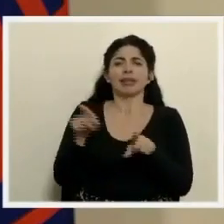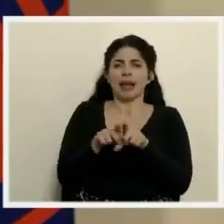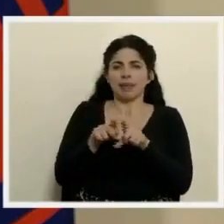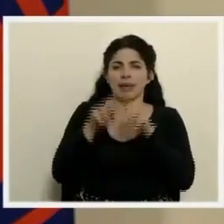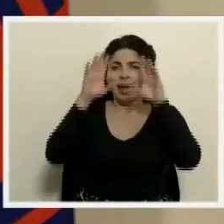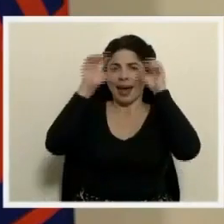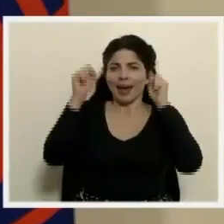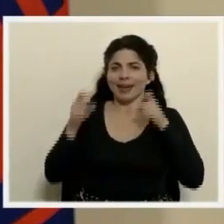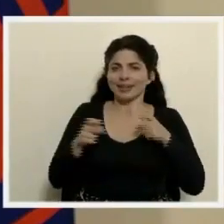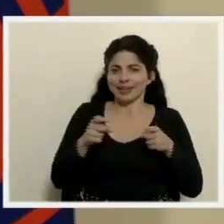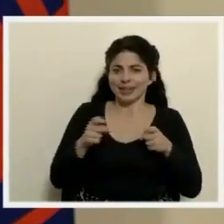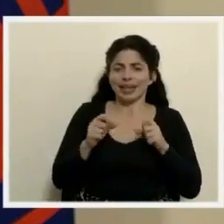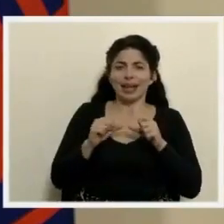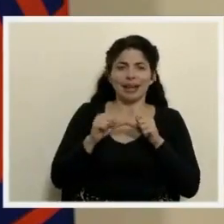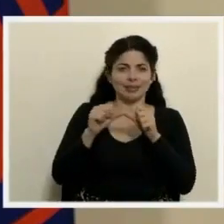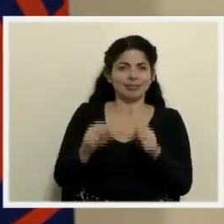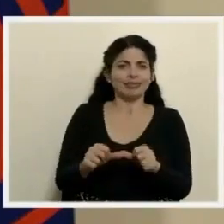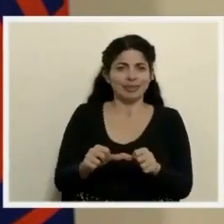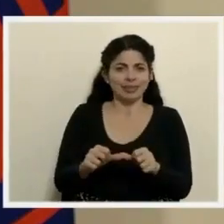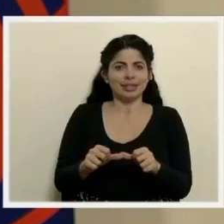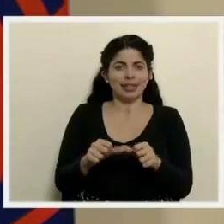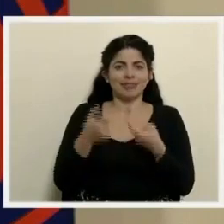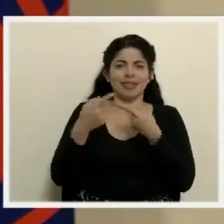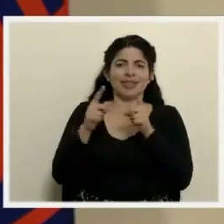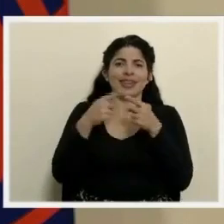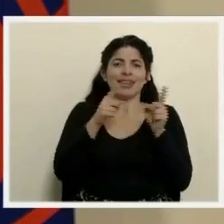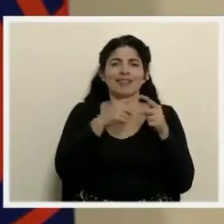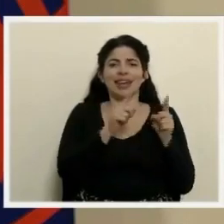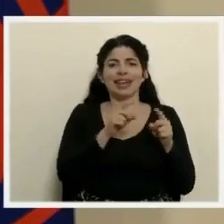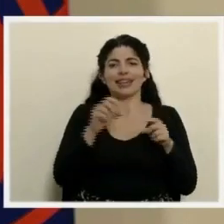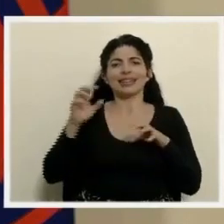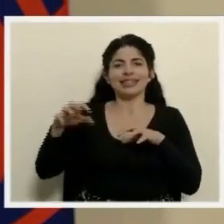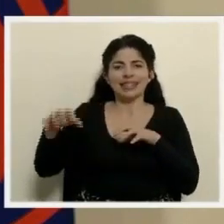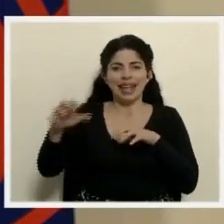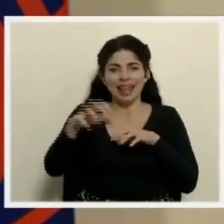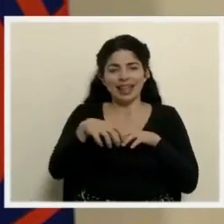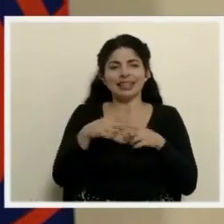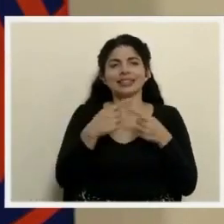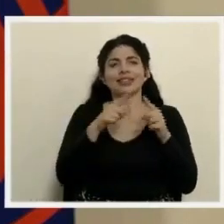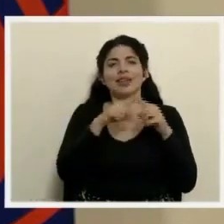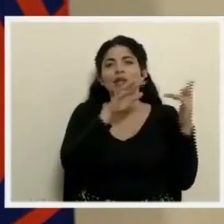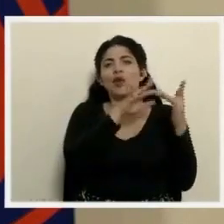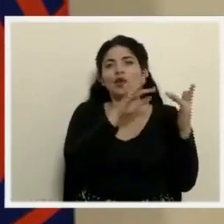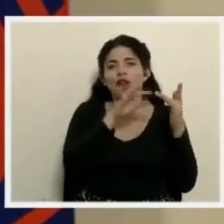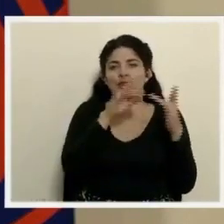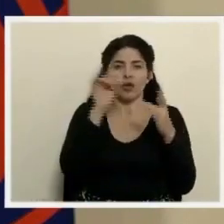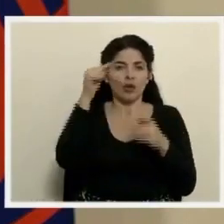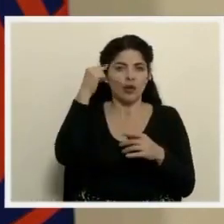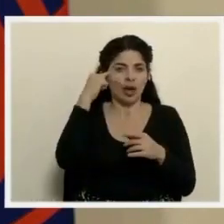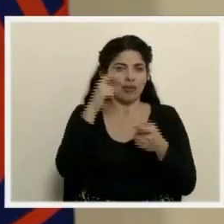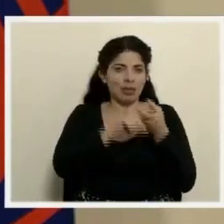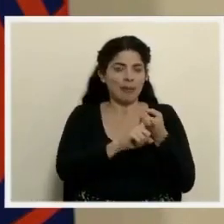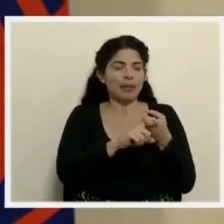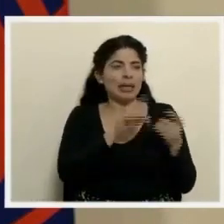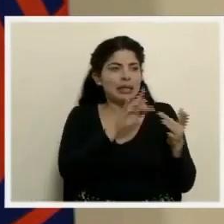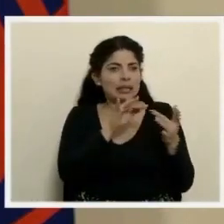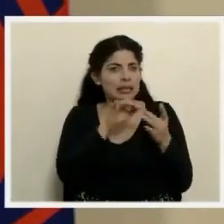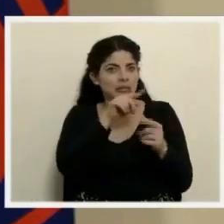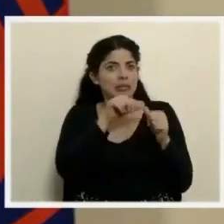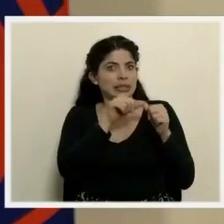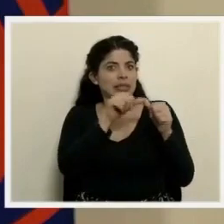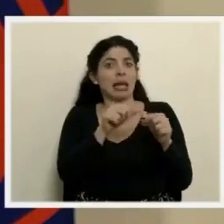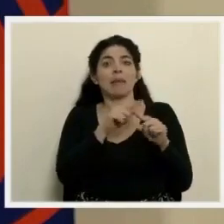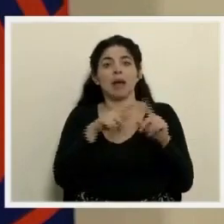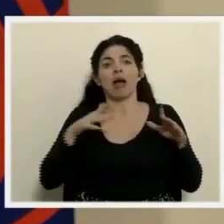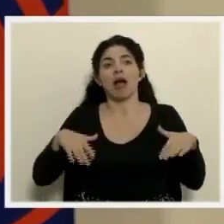Cancillería, por medio de las diferentes sedes y los contactos con los gobiernos amigos, sigue realizando, sin embargo, no